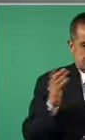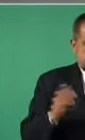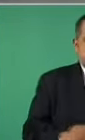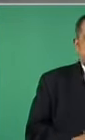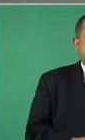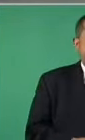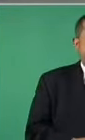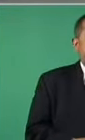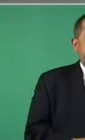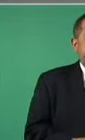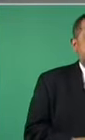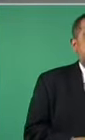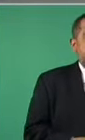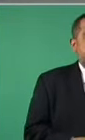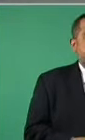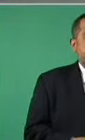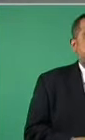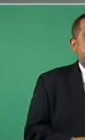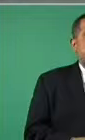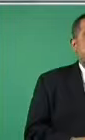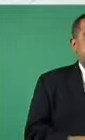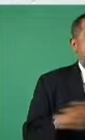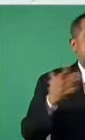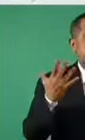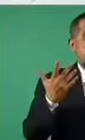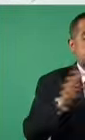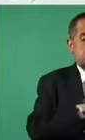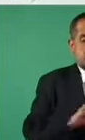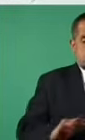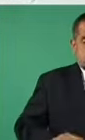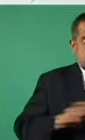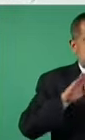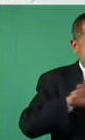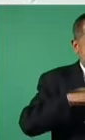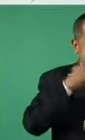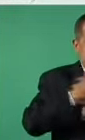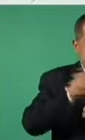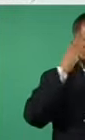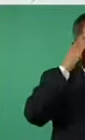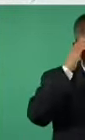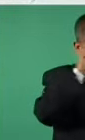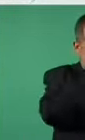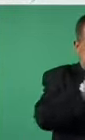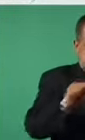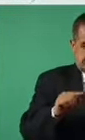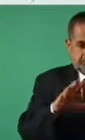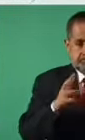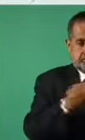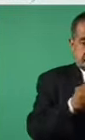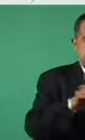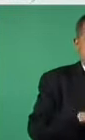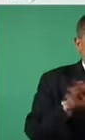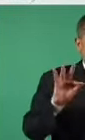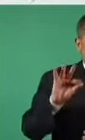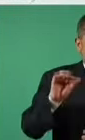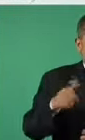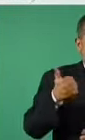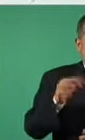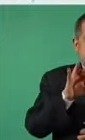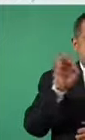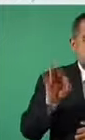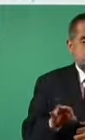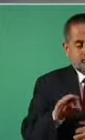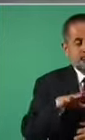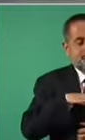en los 50 municipios prioritarios se concentra el 46 por ciento de